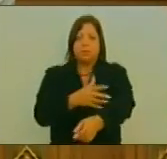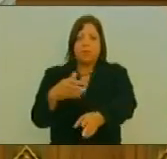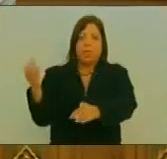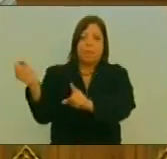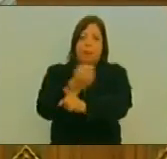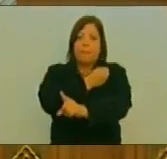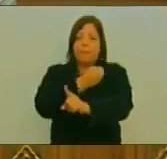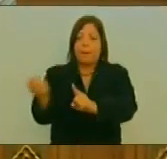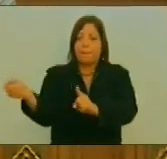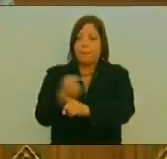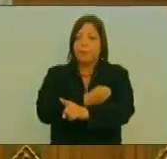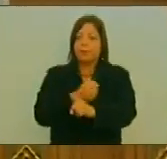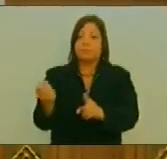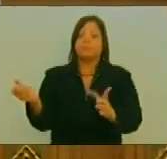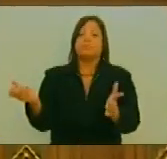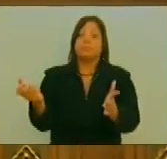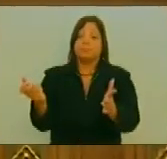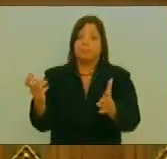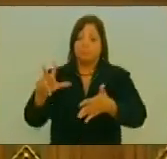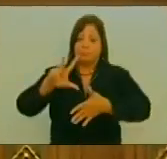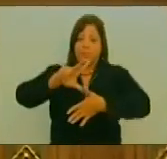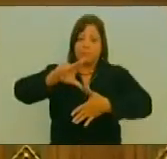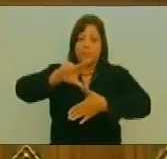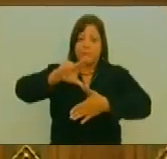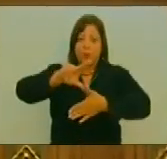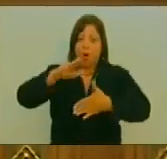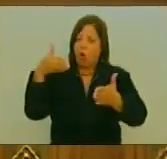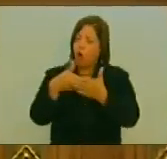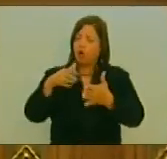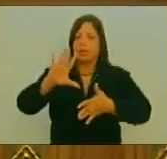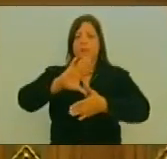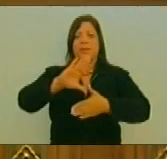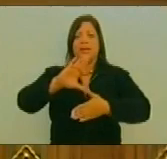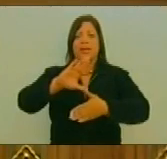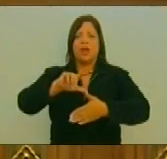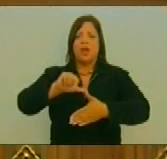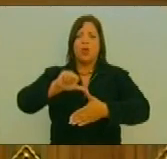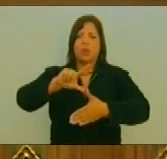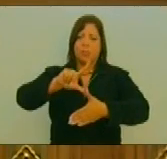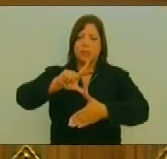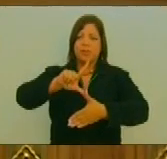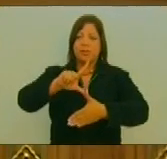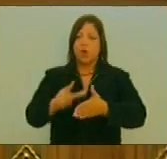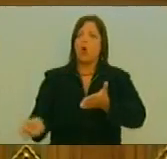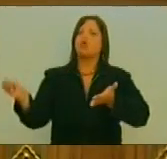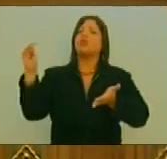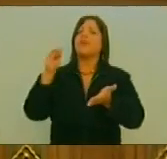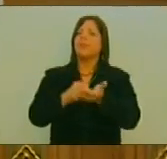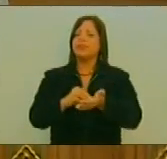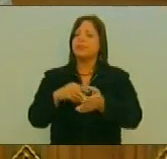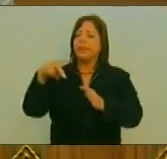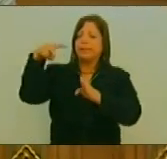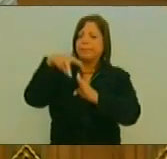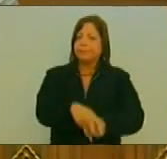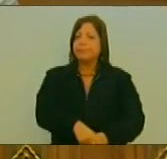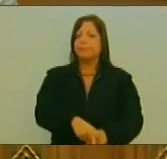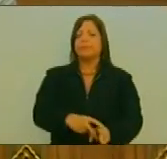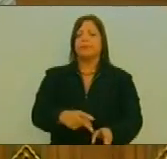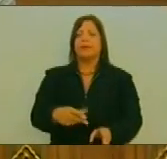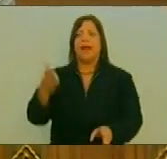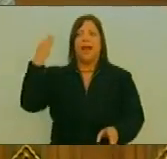A que este continente Vuelva a ser El patio trasero De la hegemonía